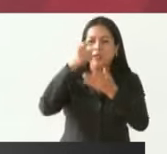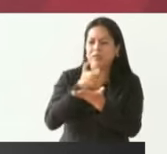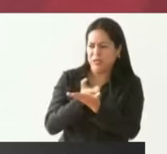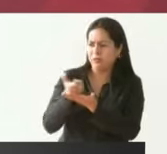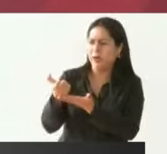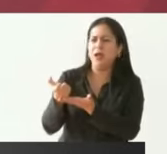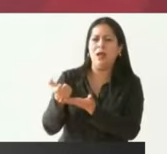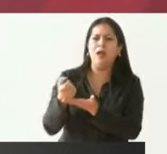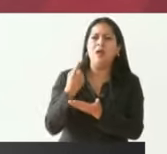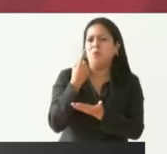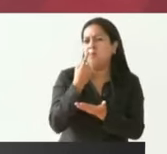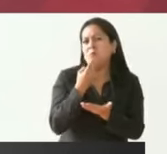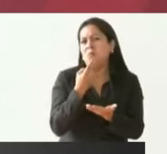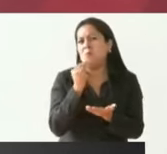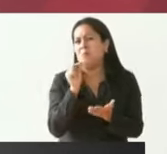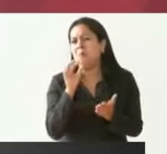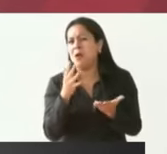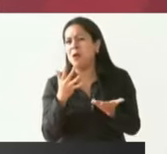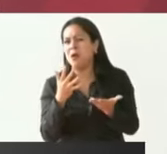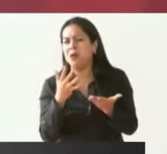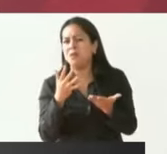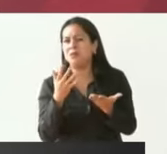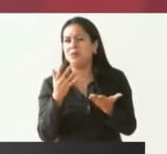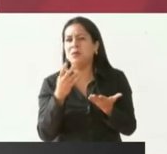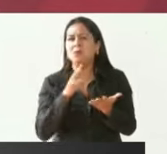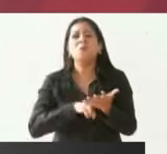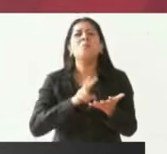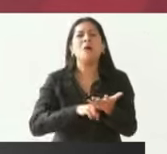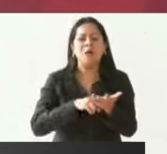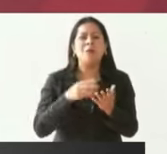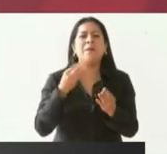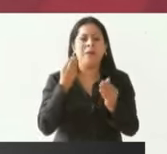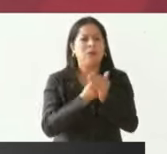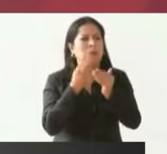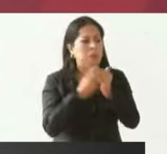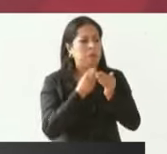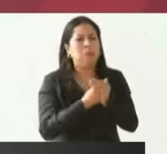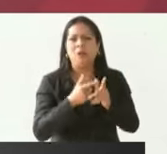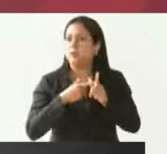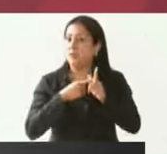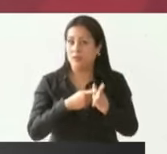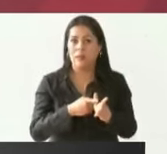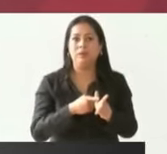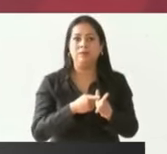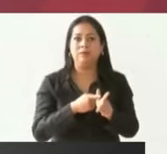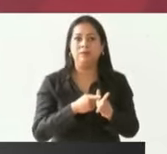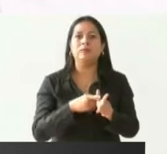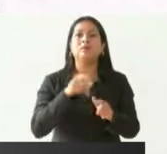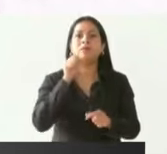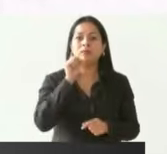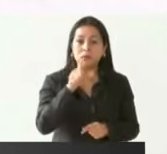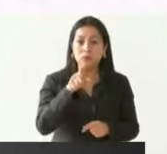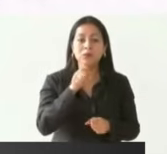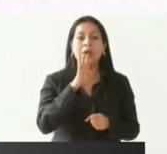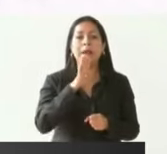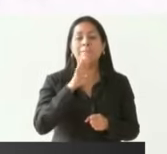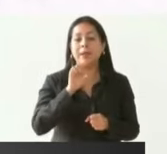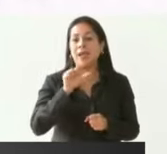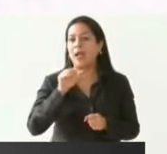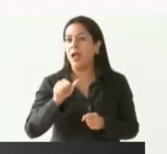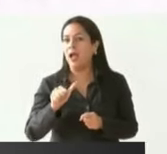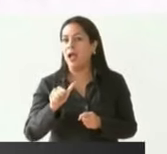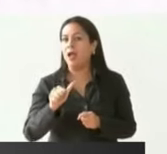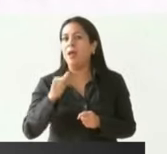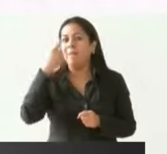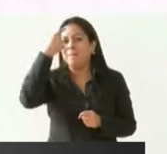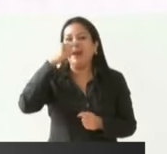un salario mínimo mientras se van capacitando. Lo mismo las becas para los que